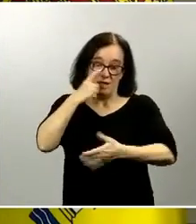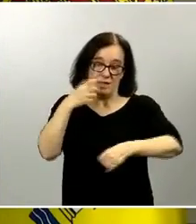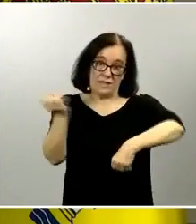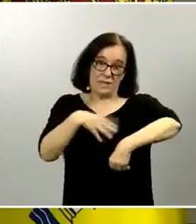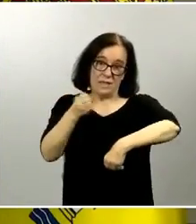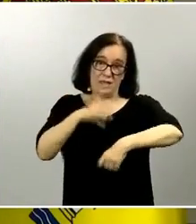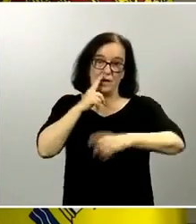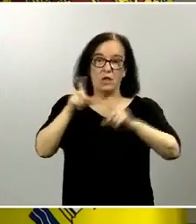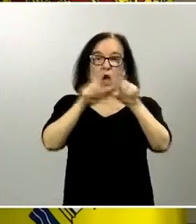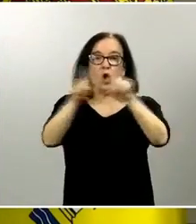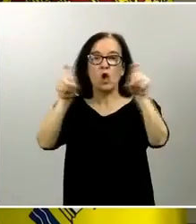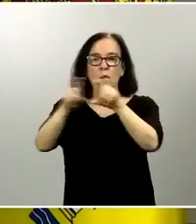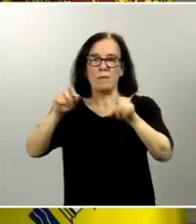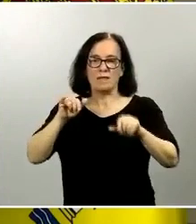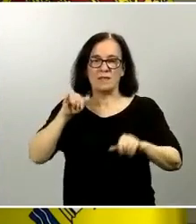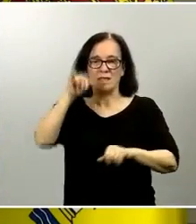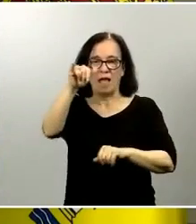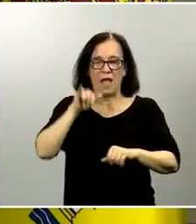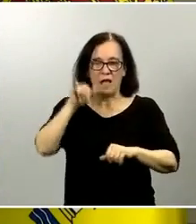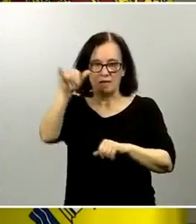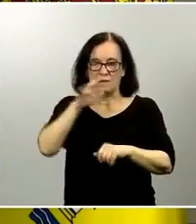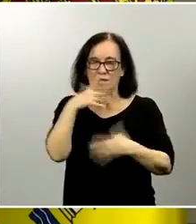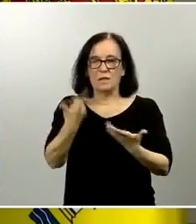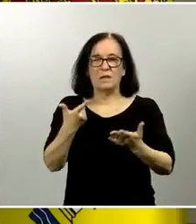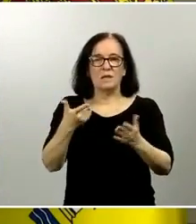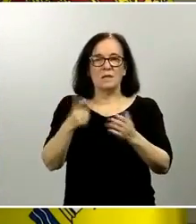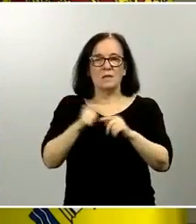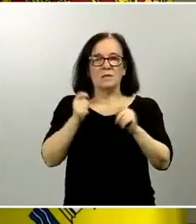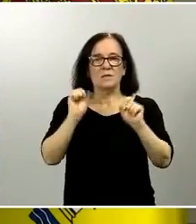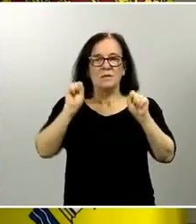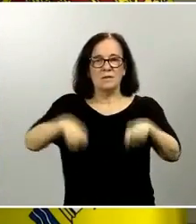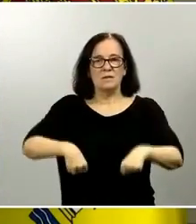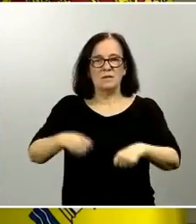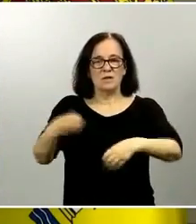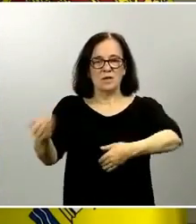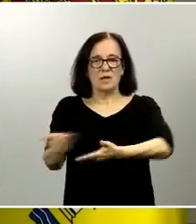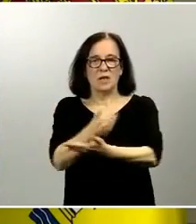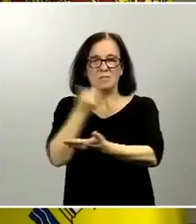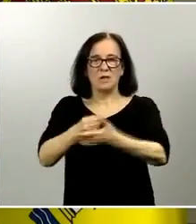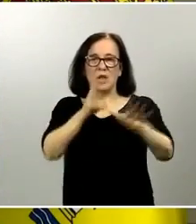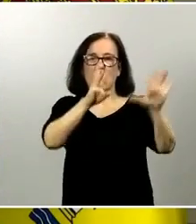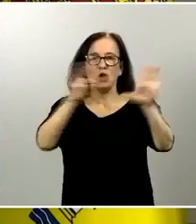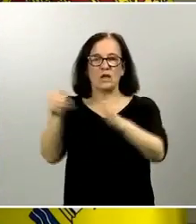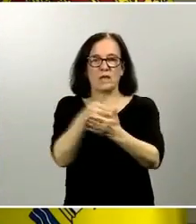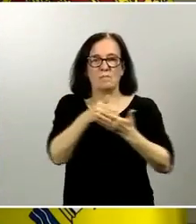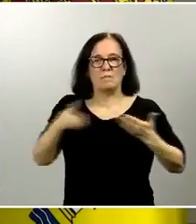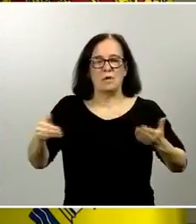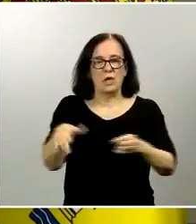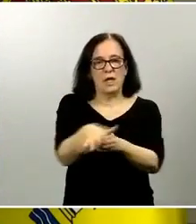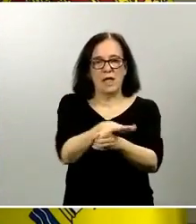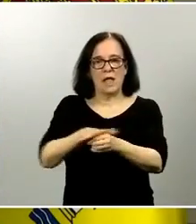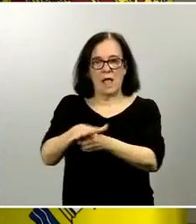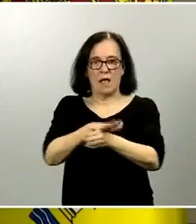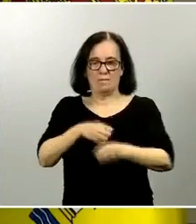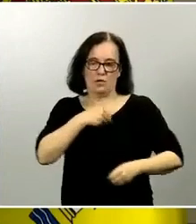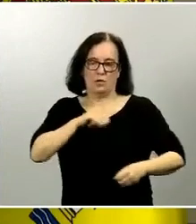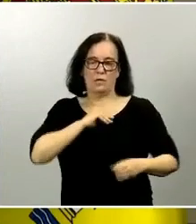compañías aéreas y que supondrá un retraso de unos ingresos de 80 millones en el ámbito de España